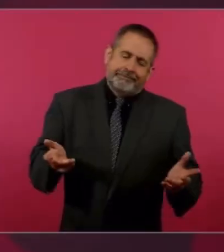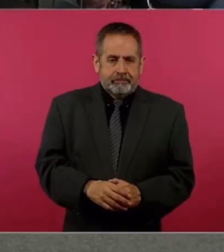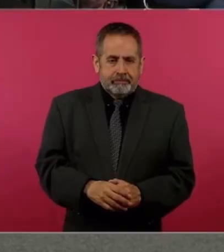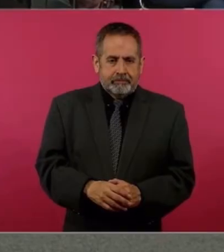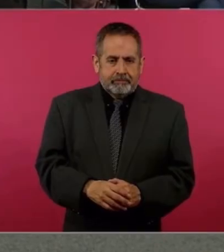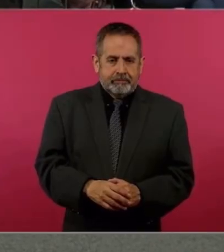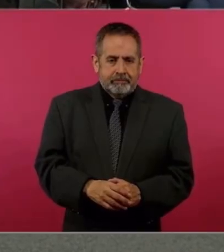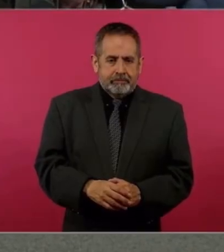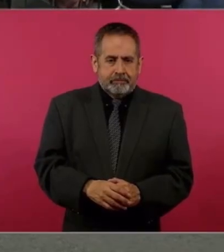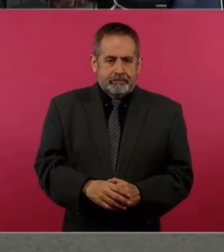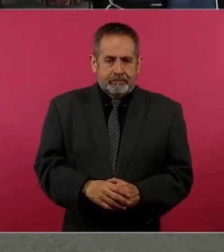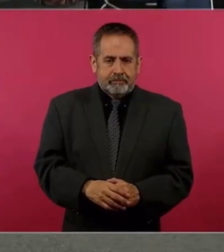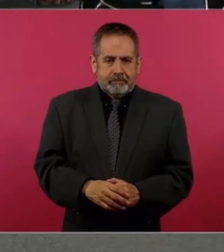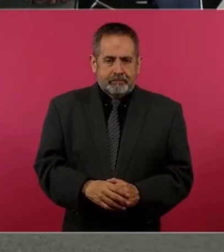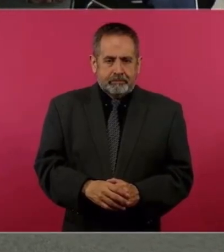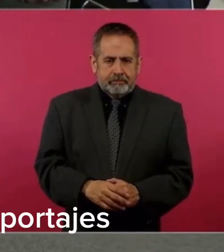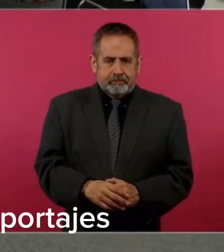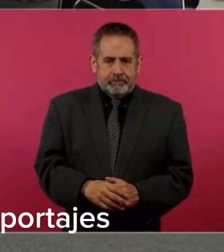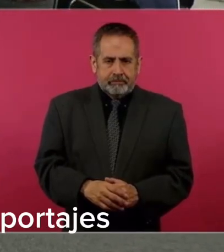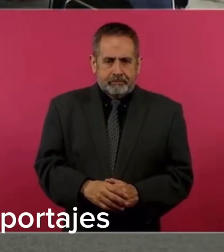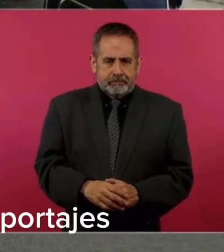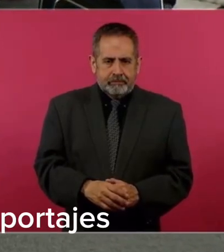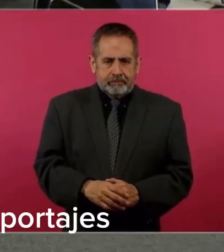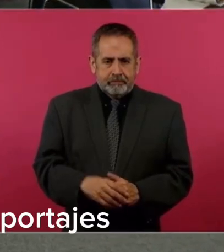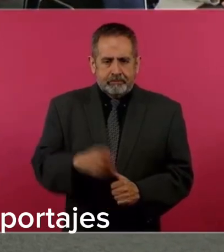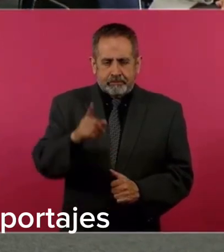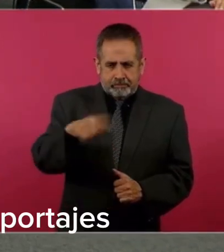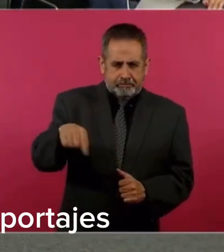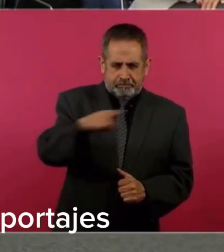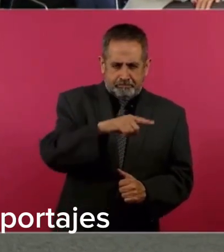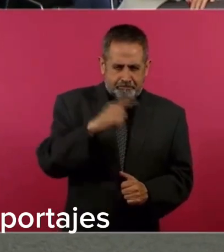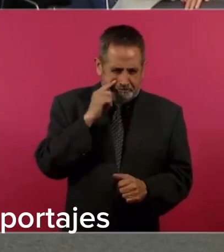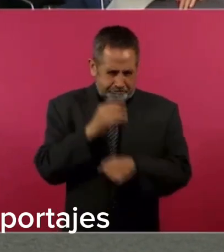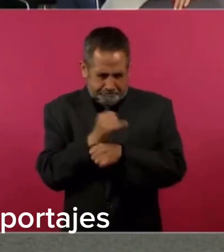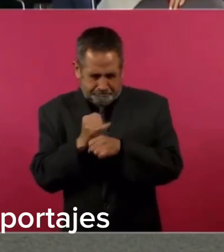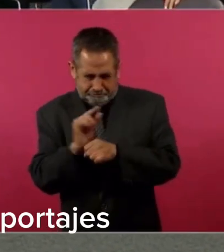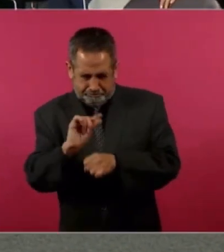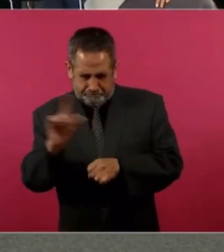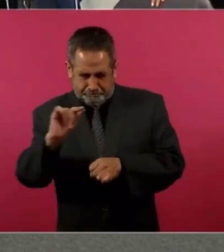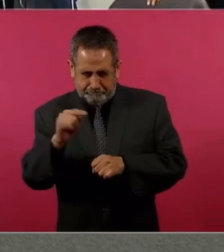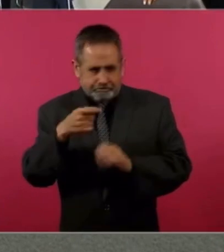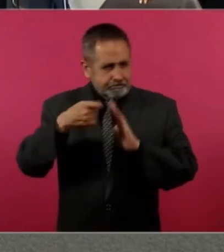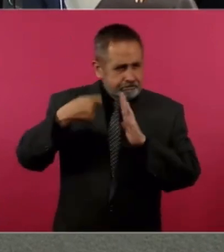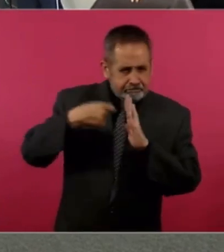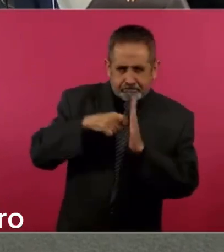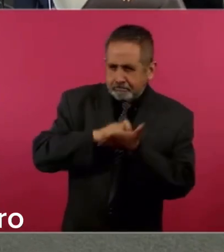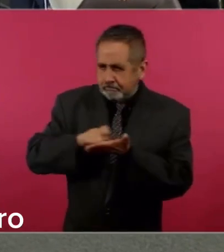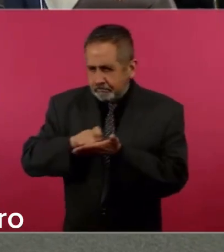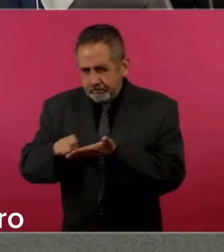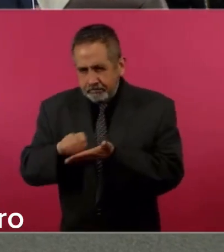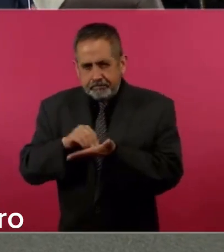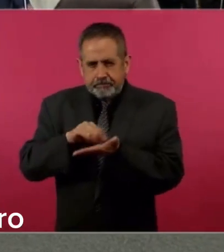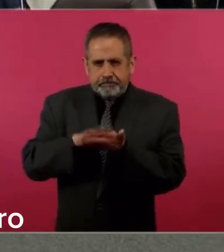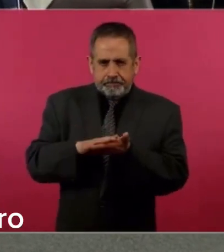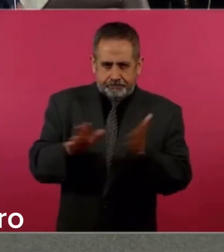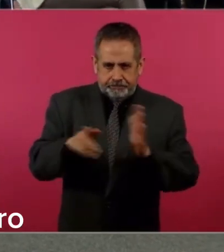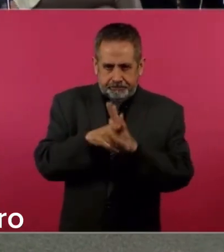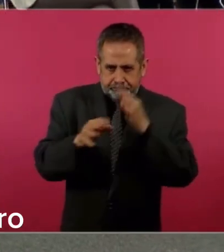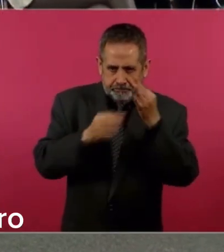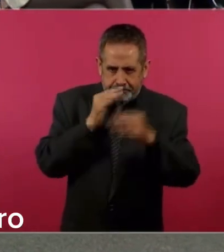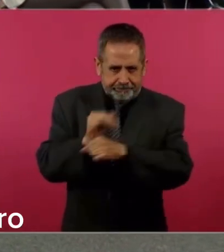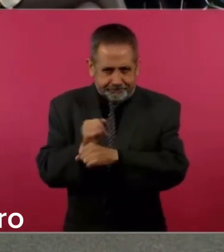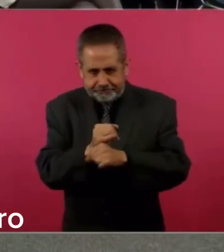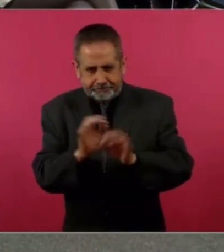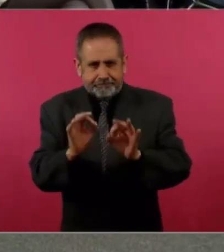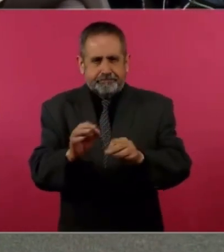ustedes que son mirones profesionales y que hacen reportajes, periodismo de investigación,